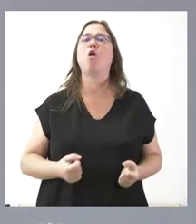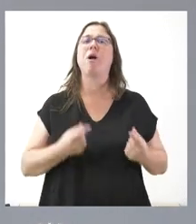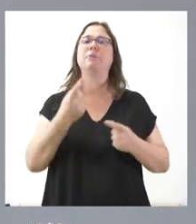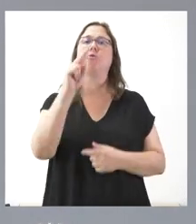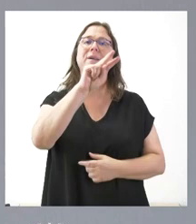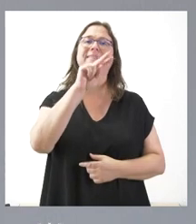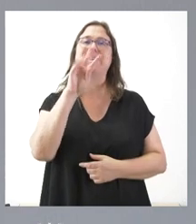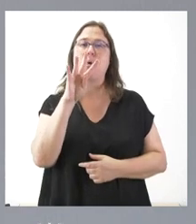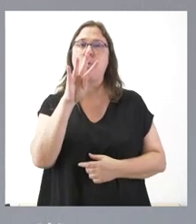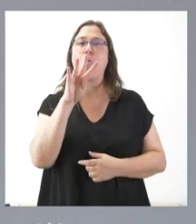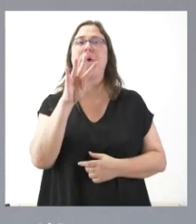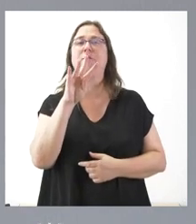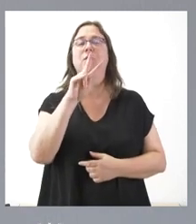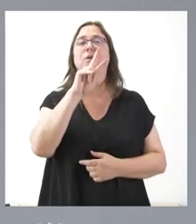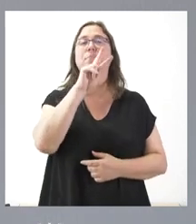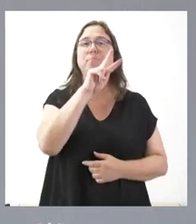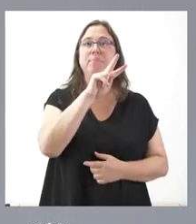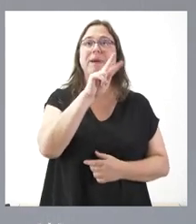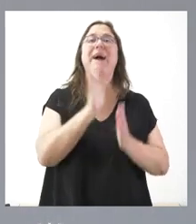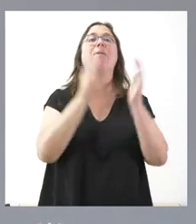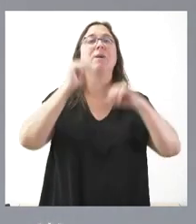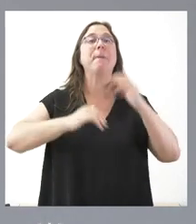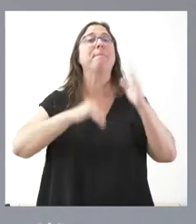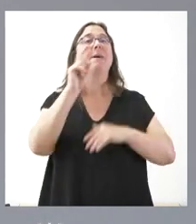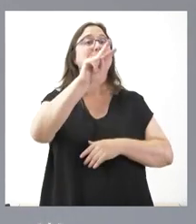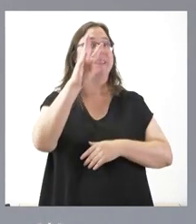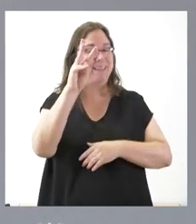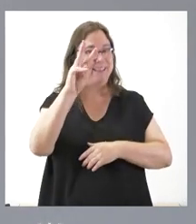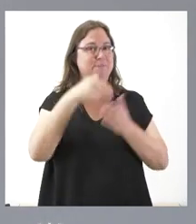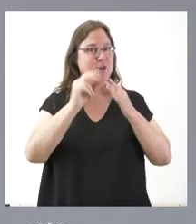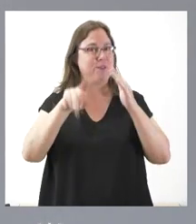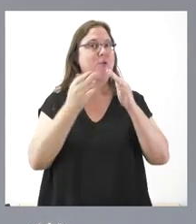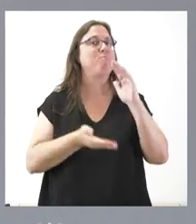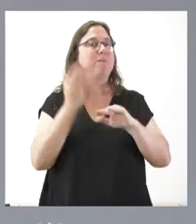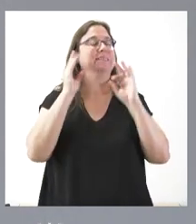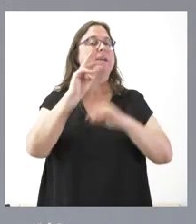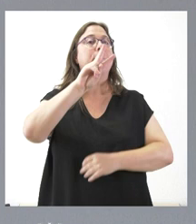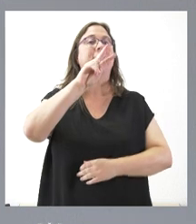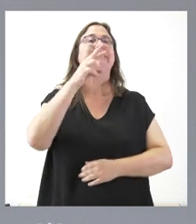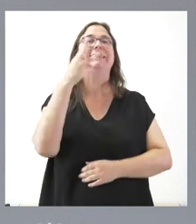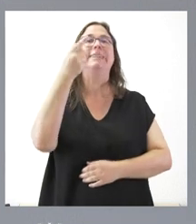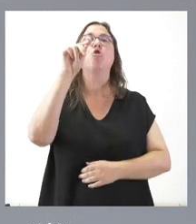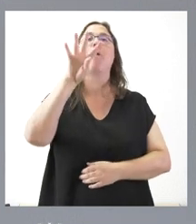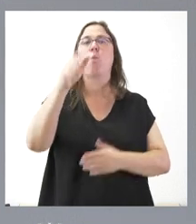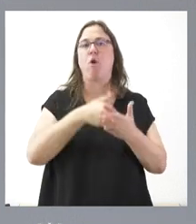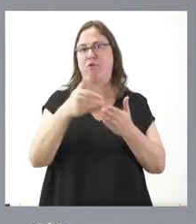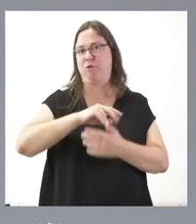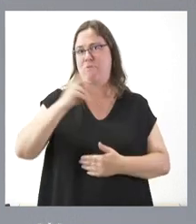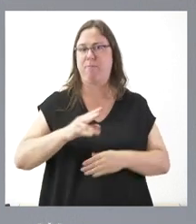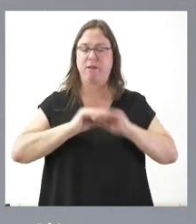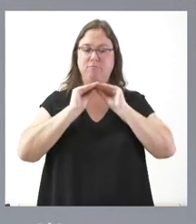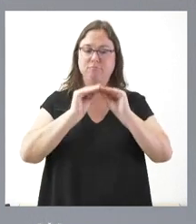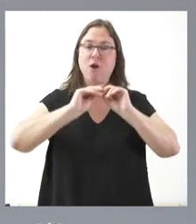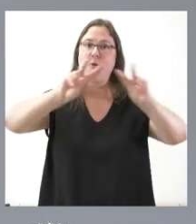concreto 23,4 millones de euros, para la modernización